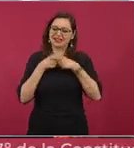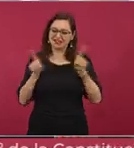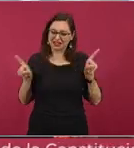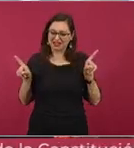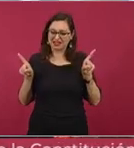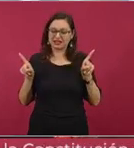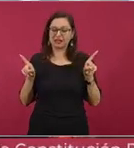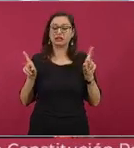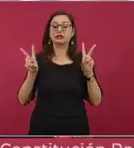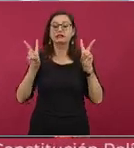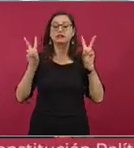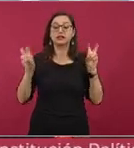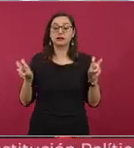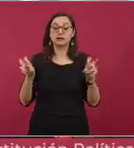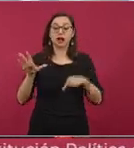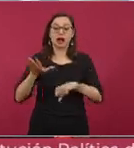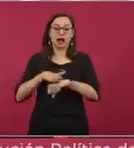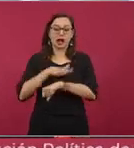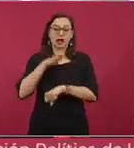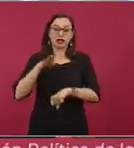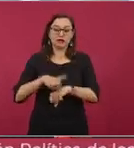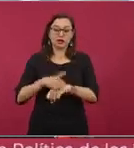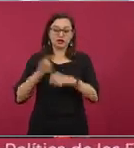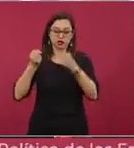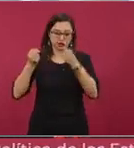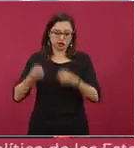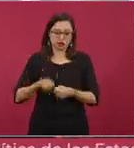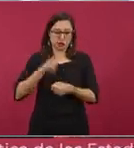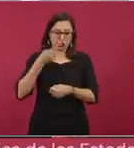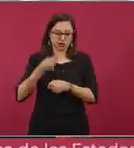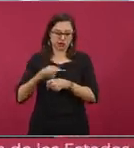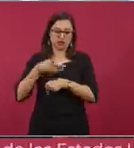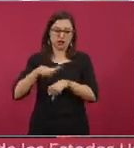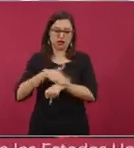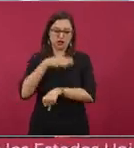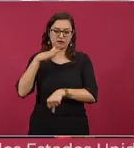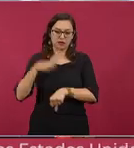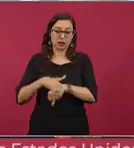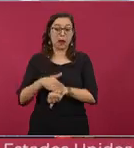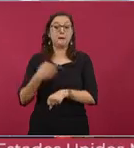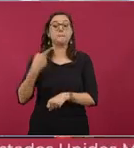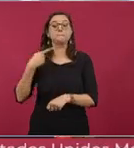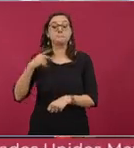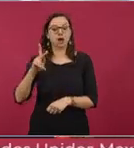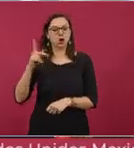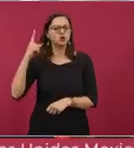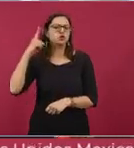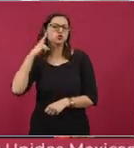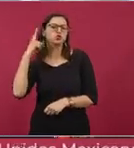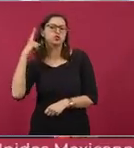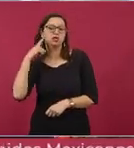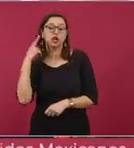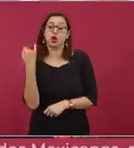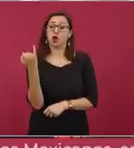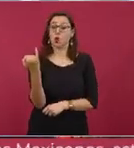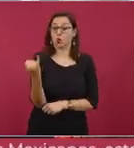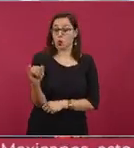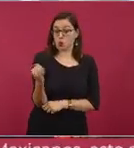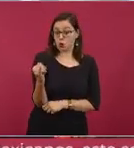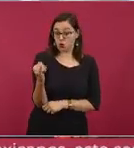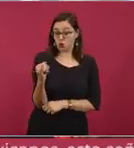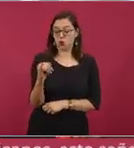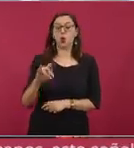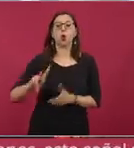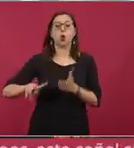de seguridad que pusieron pero tengo informes de que en junio ya se recupera